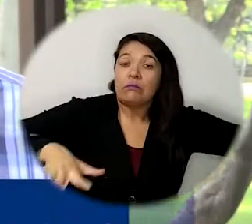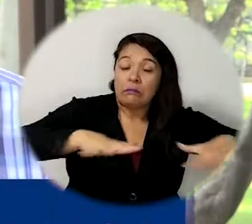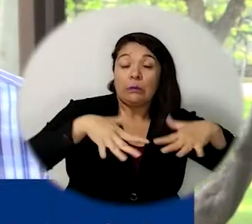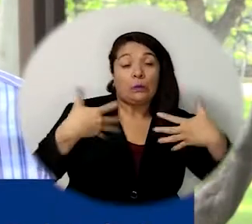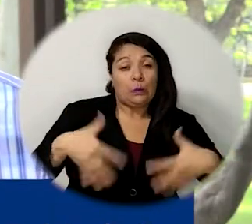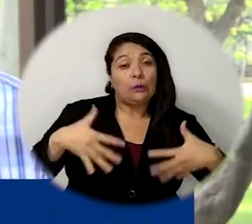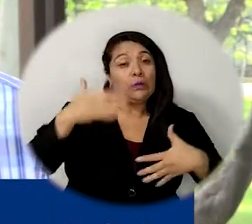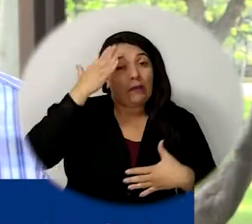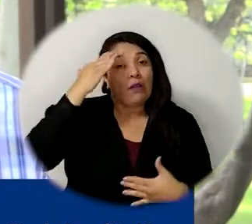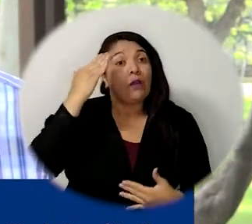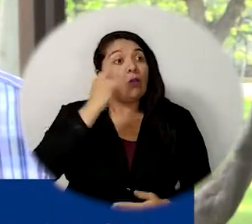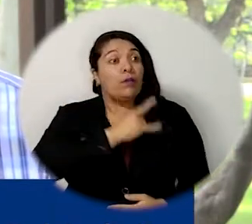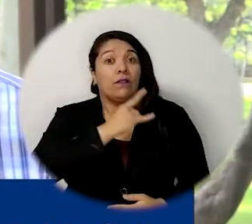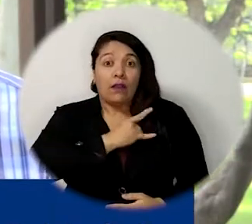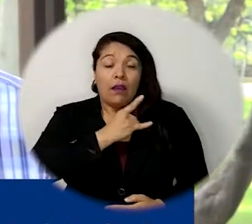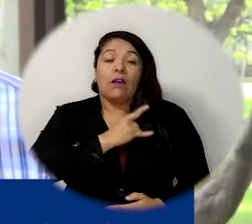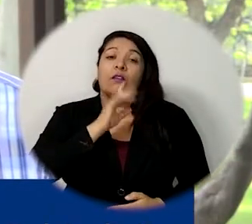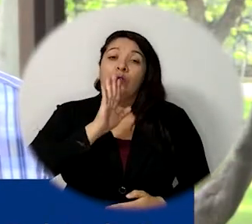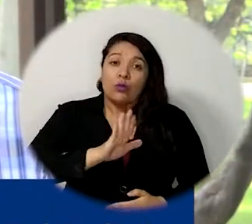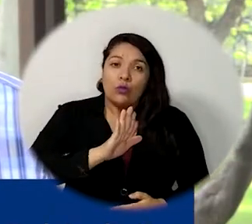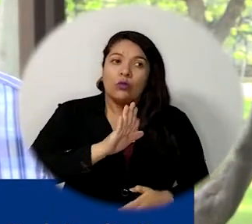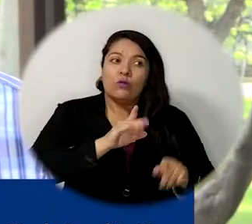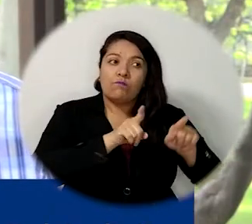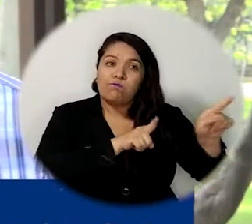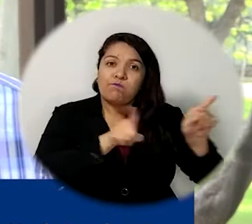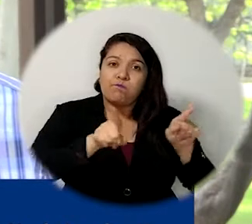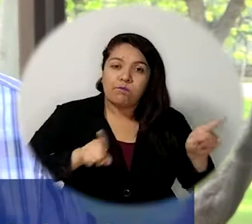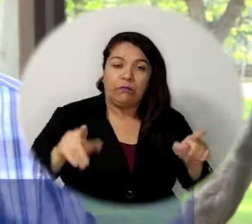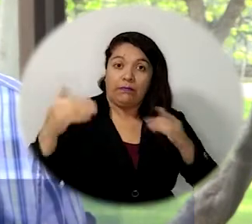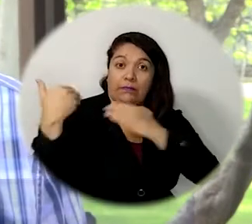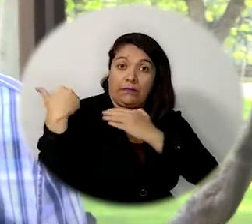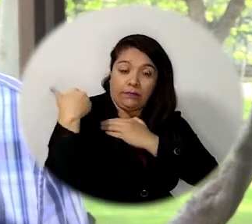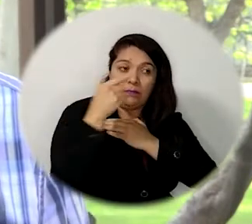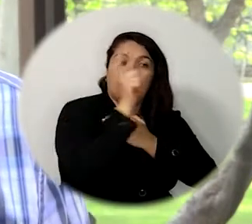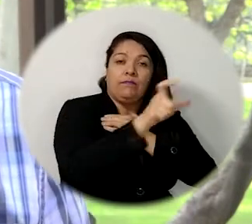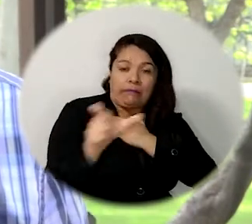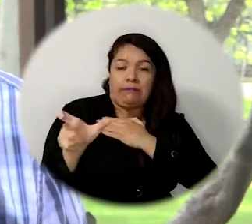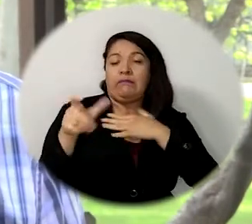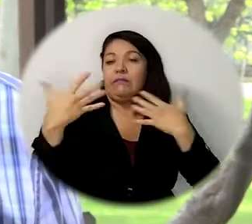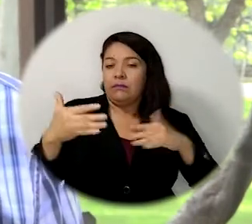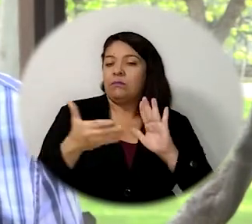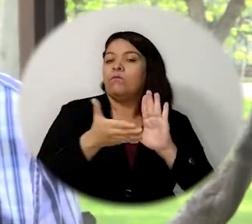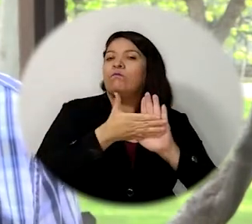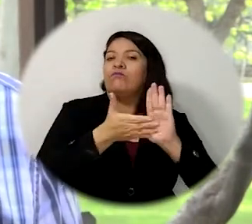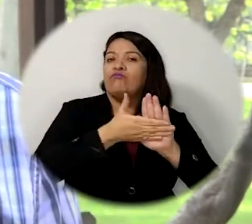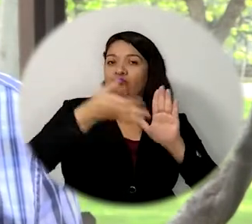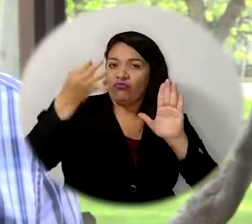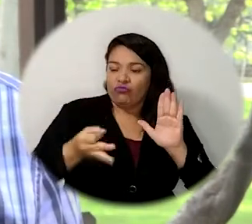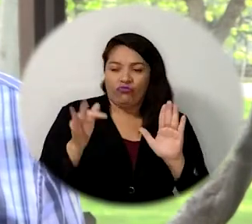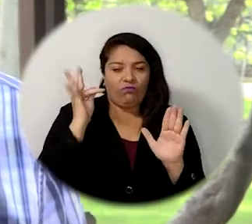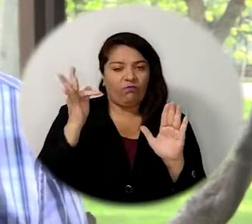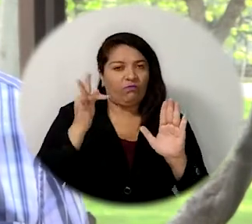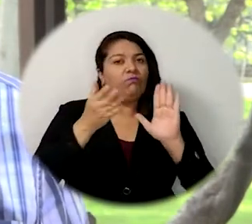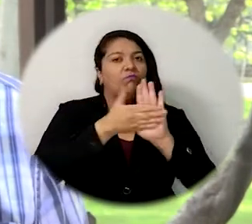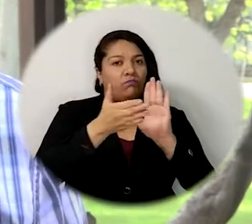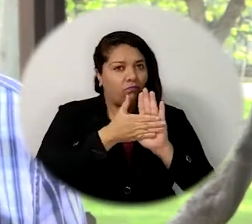un escenario donde efectivamente la universidad a través de sus diferentes actores tendrá la posibilidad de dar evidencia y